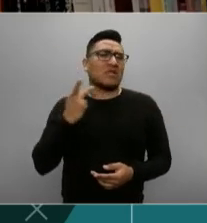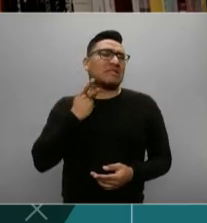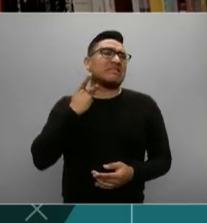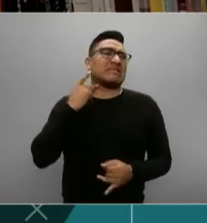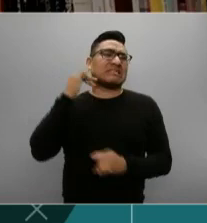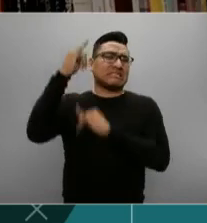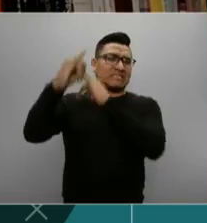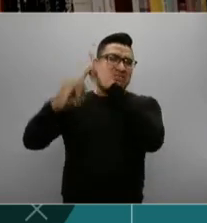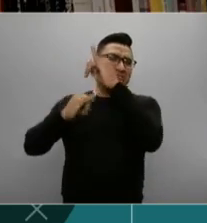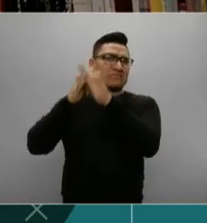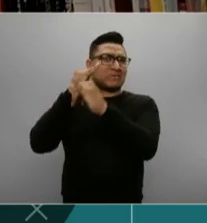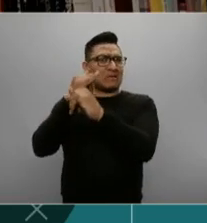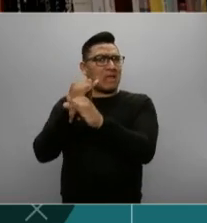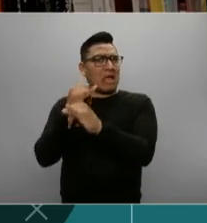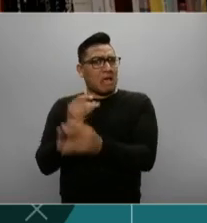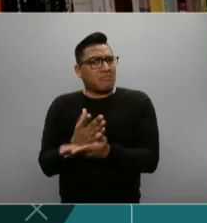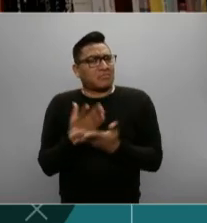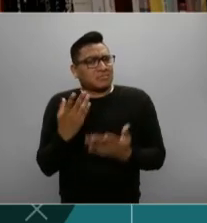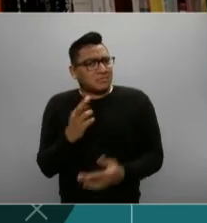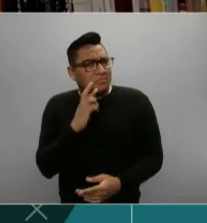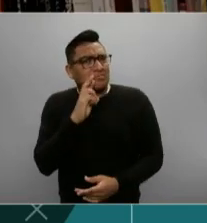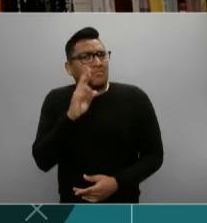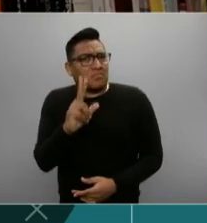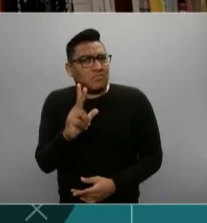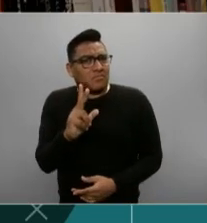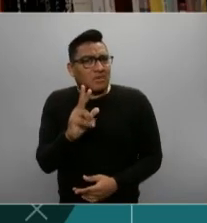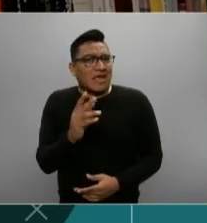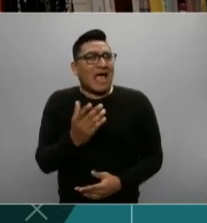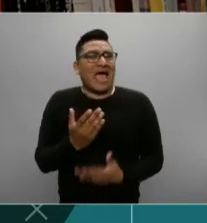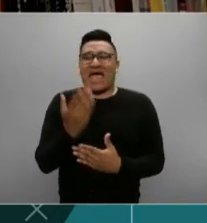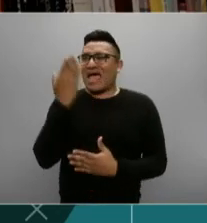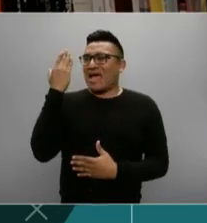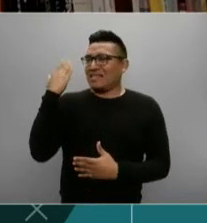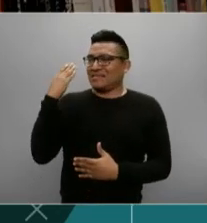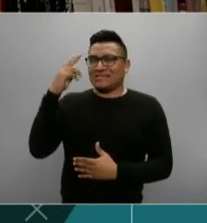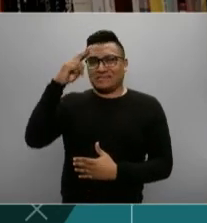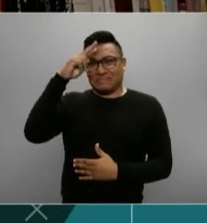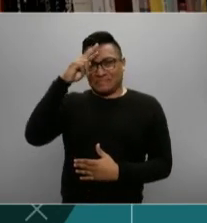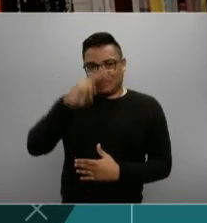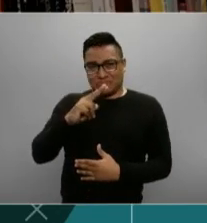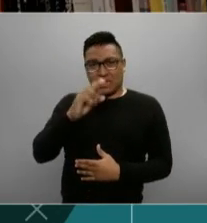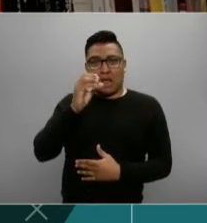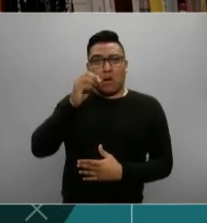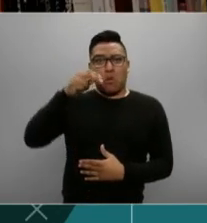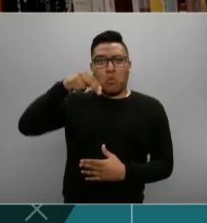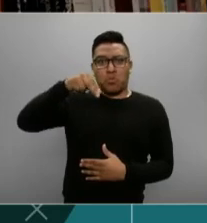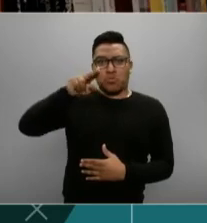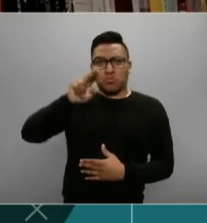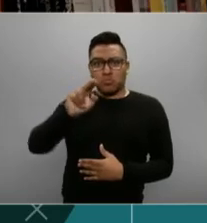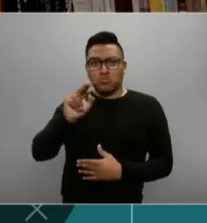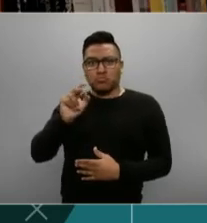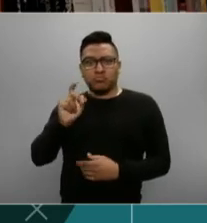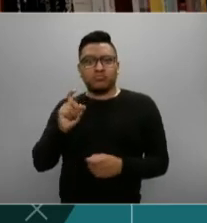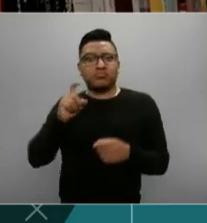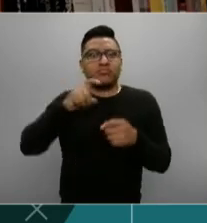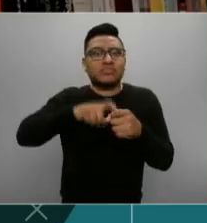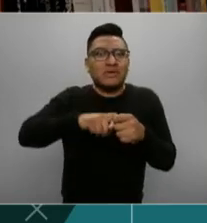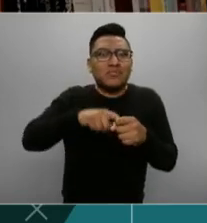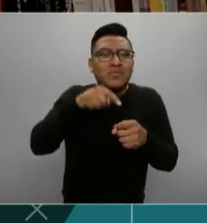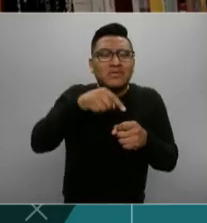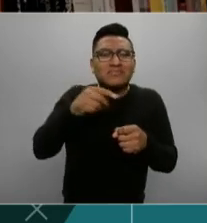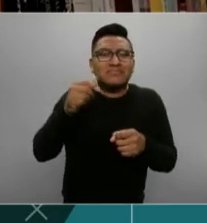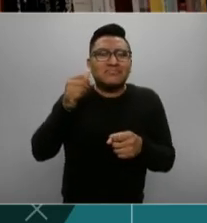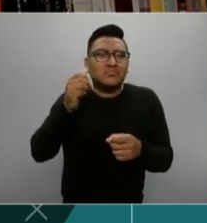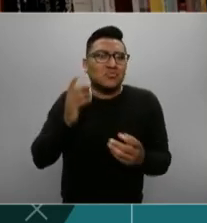Hacía tiempo que México realmente no figuraba demasiado en Naciones Unidas, y por lo visto, eso